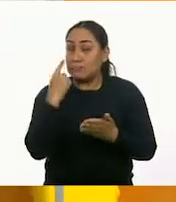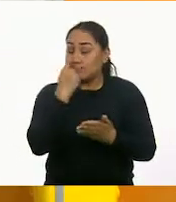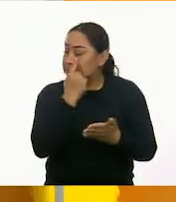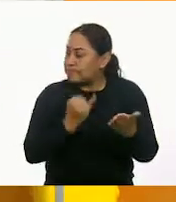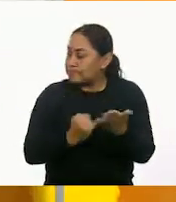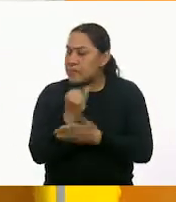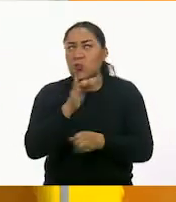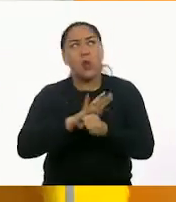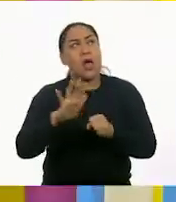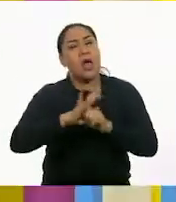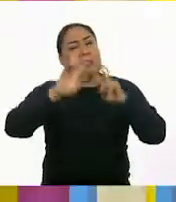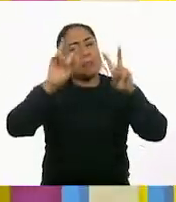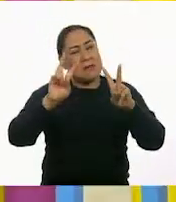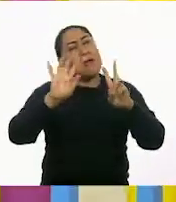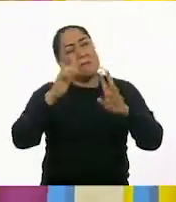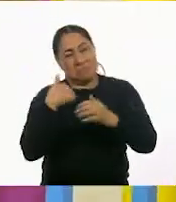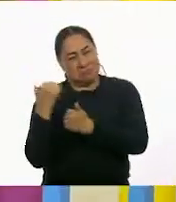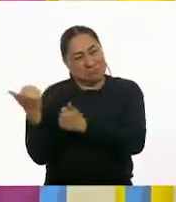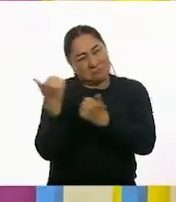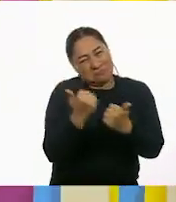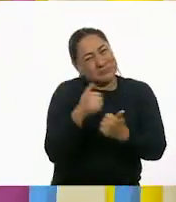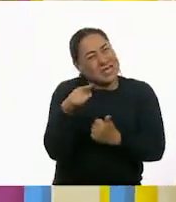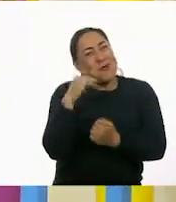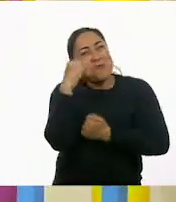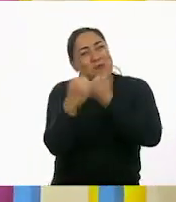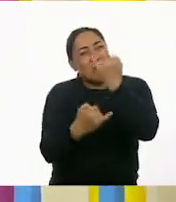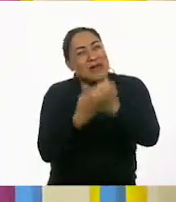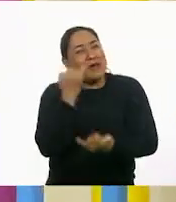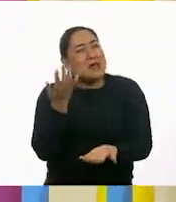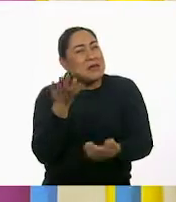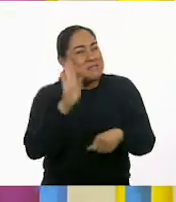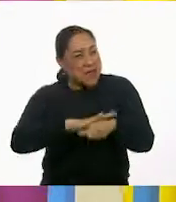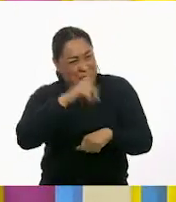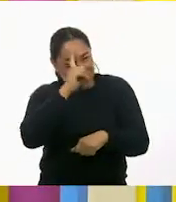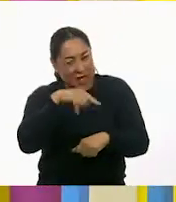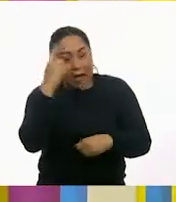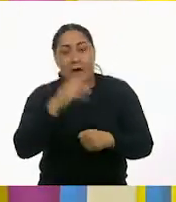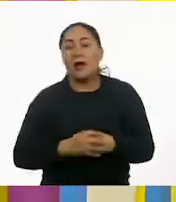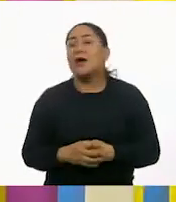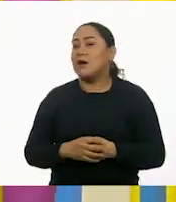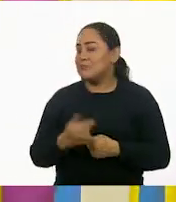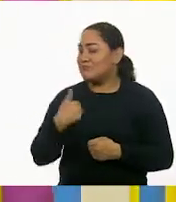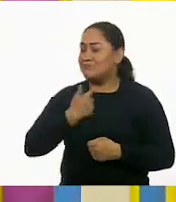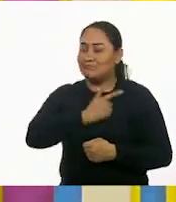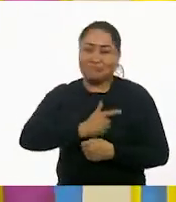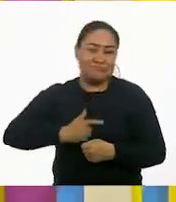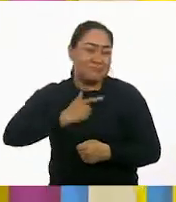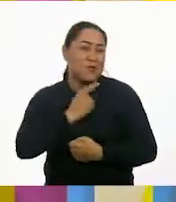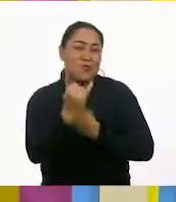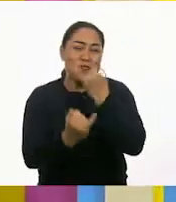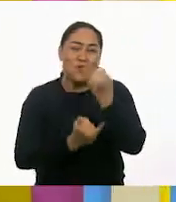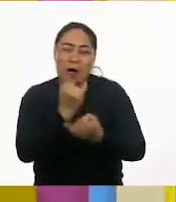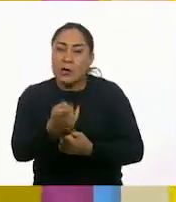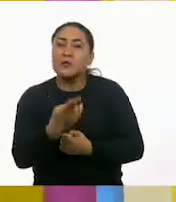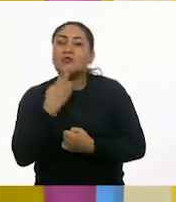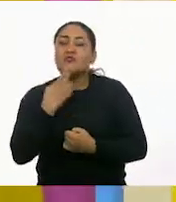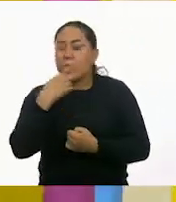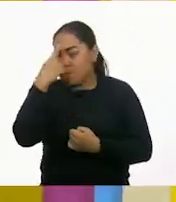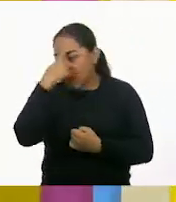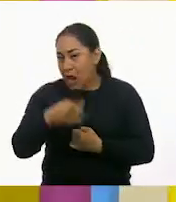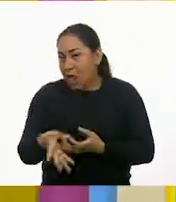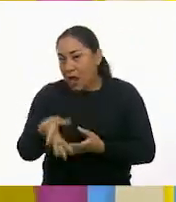juego que sea mucho más fácil. Me encantan los juegos y me gusta disfrutarlos cuando traen un mensaje que se va a quedar como